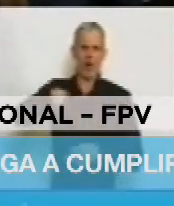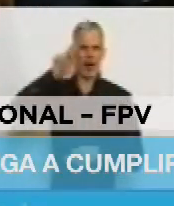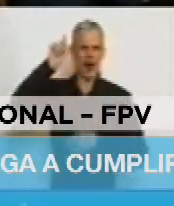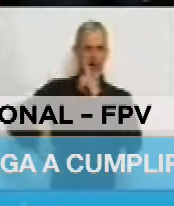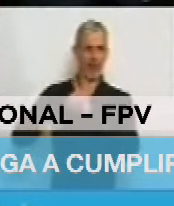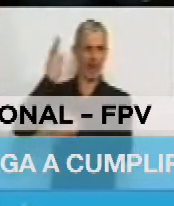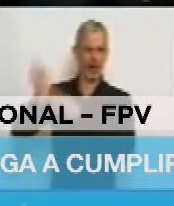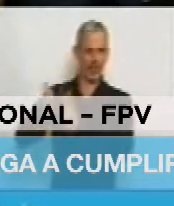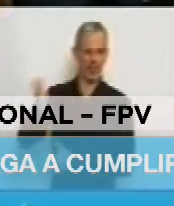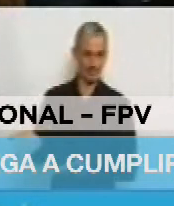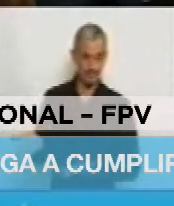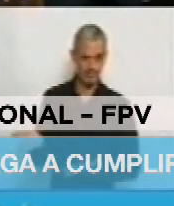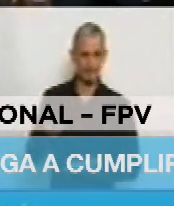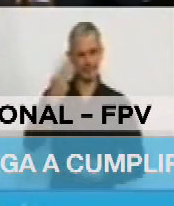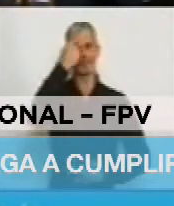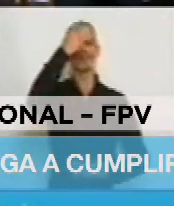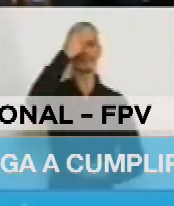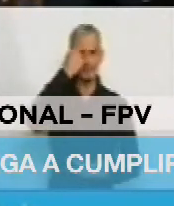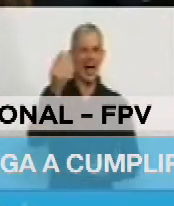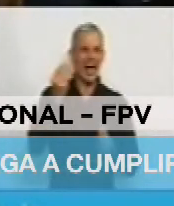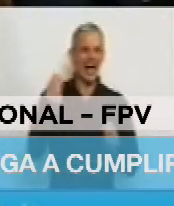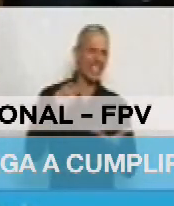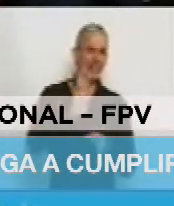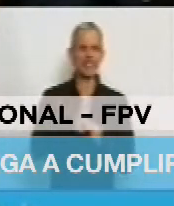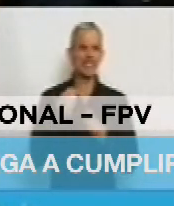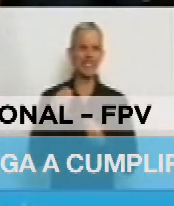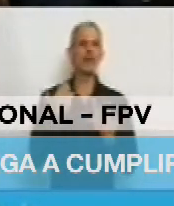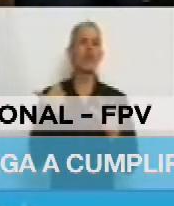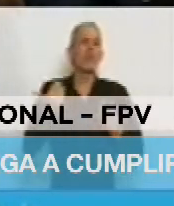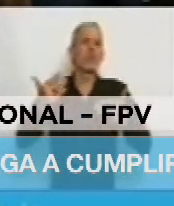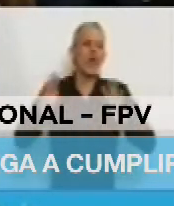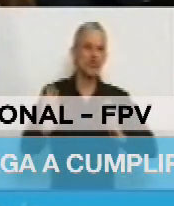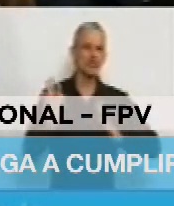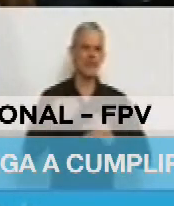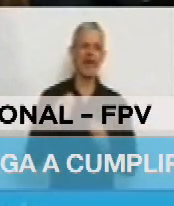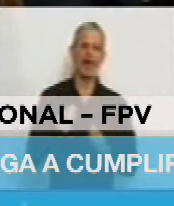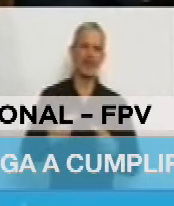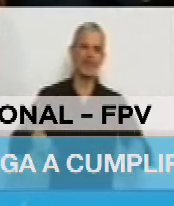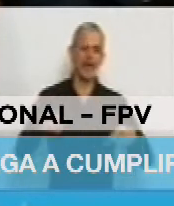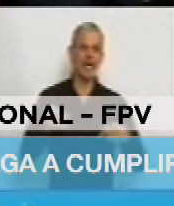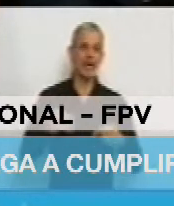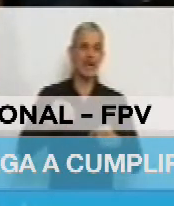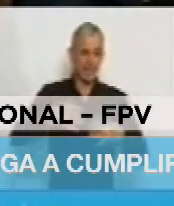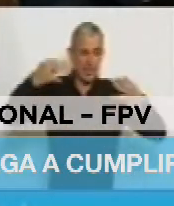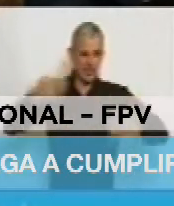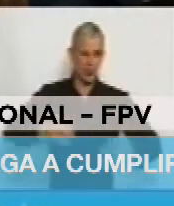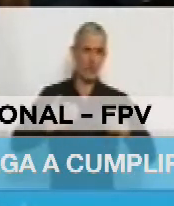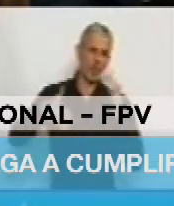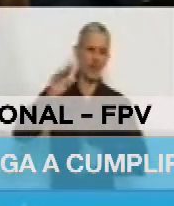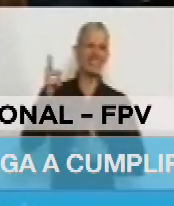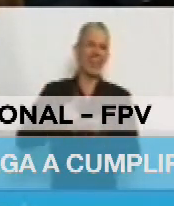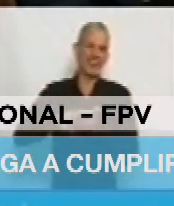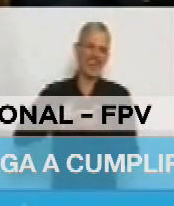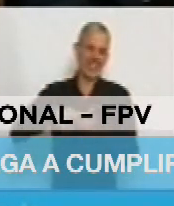tomar conciencia de lo que significa la posibilidad de hacer más efectivo este